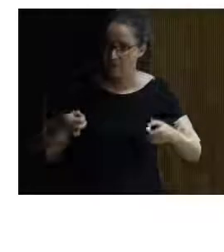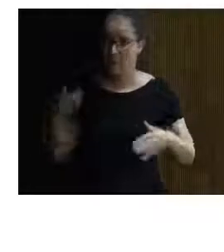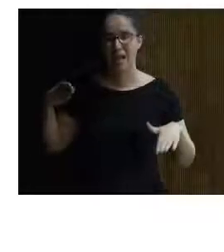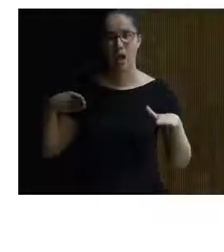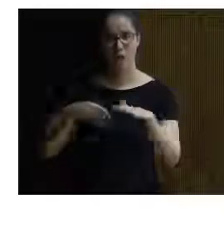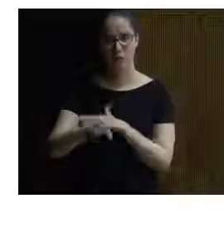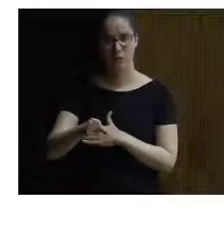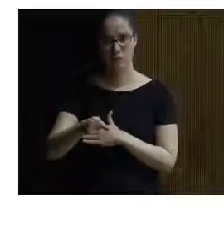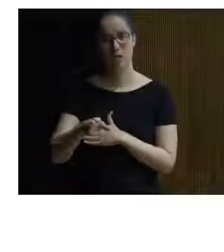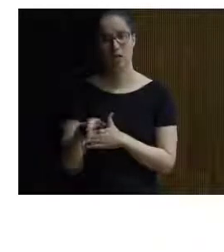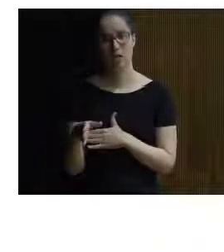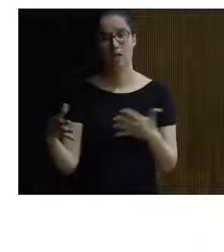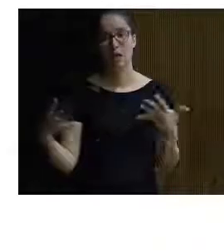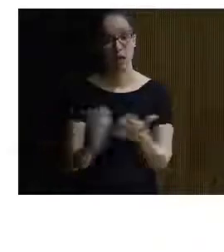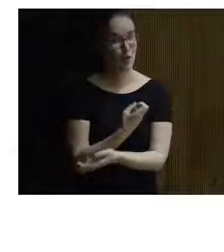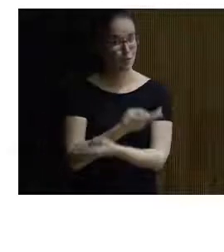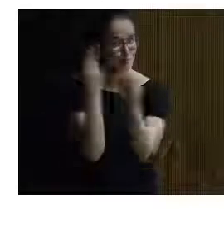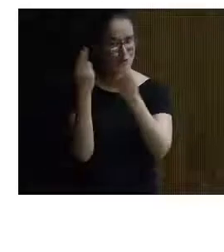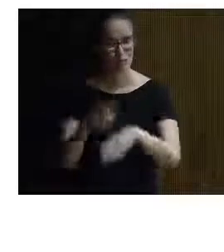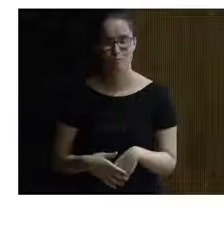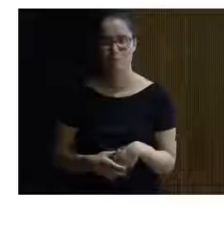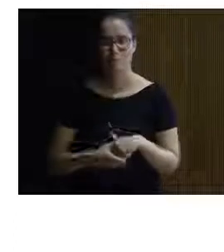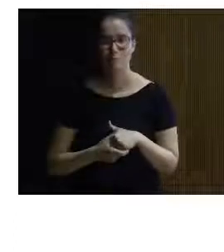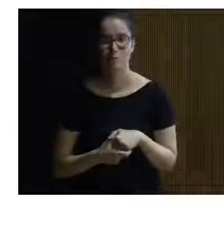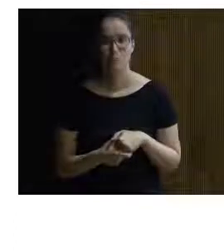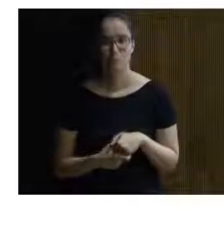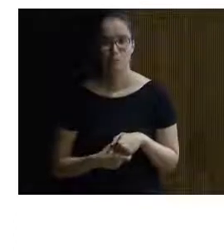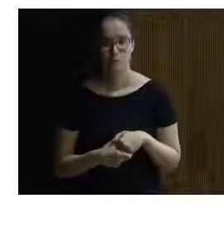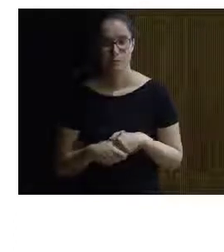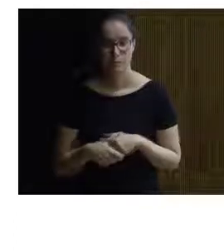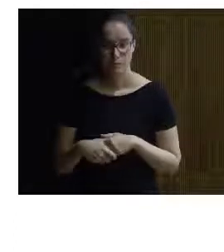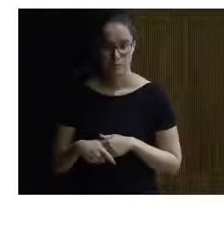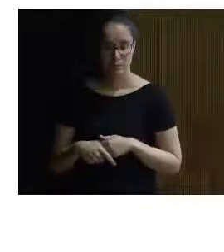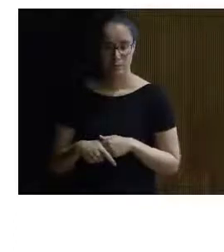accesibilidad a todo el público vamos a